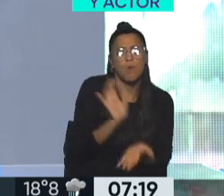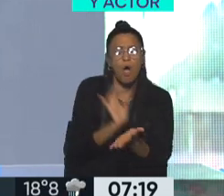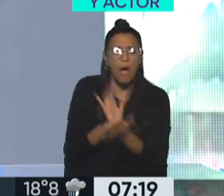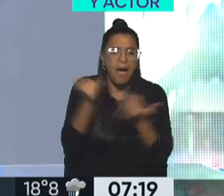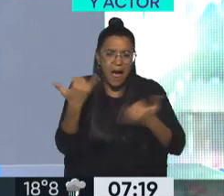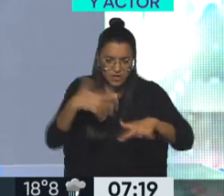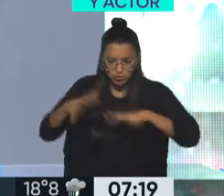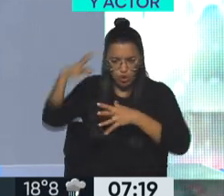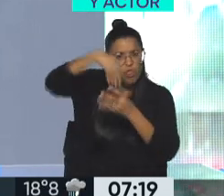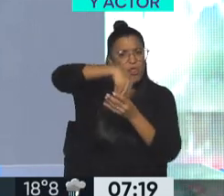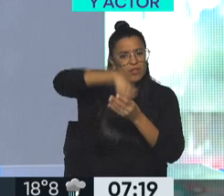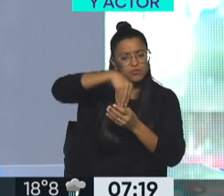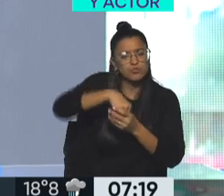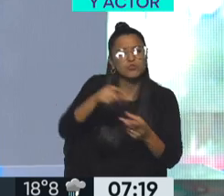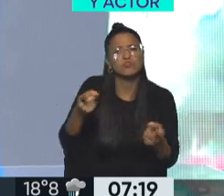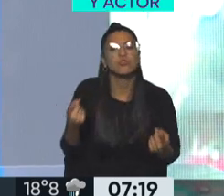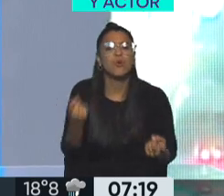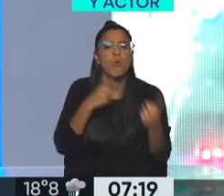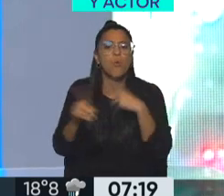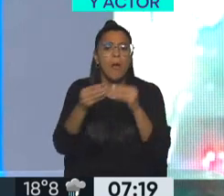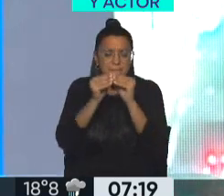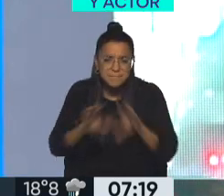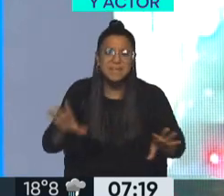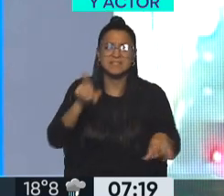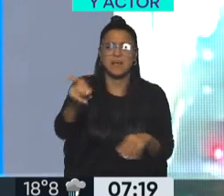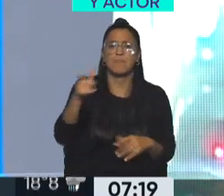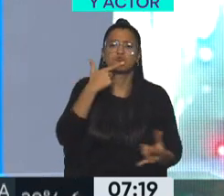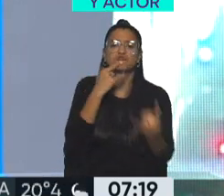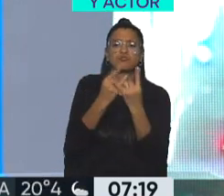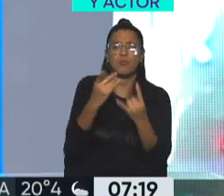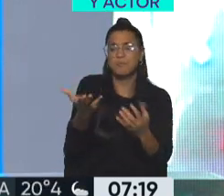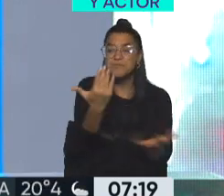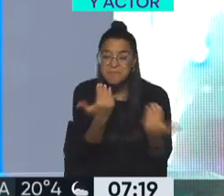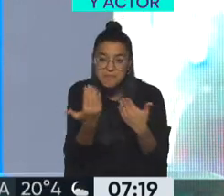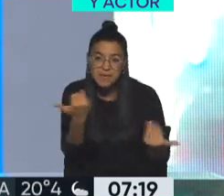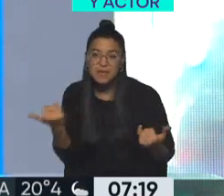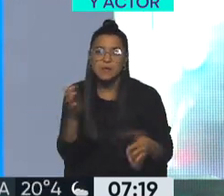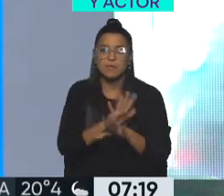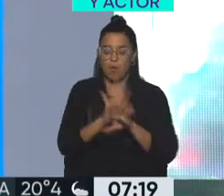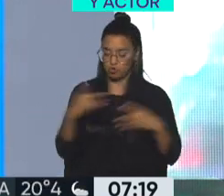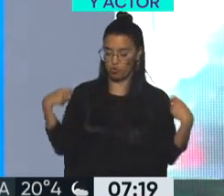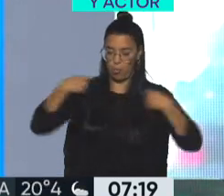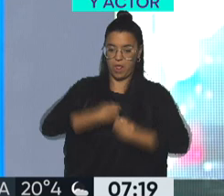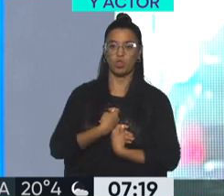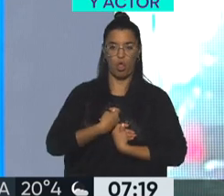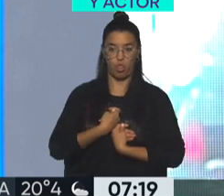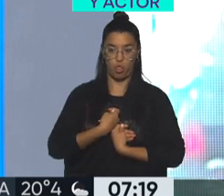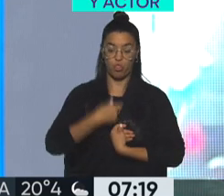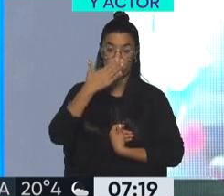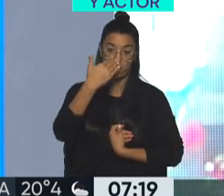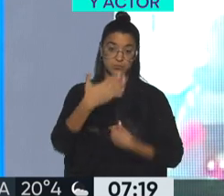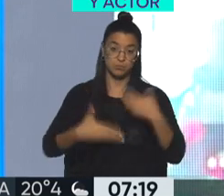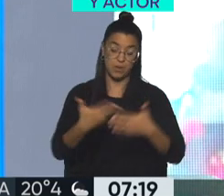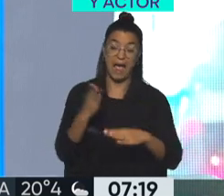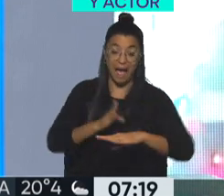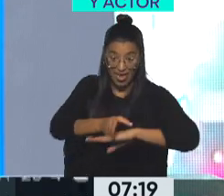de la acción. Nosotros al comienzo del espectáculo les invitamos a la gente a poner un sobre todo. después ellos, para que